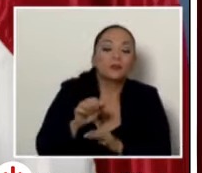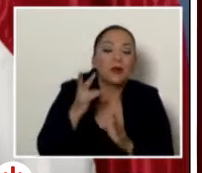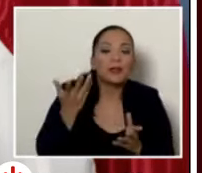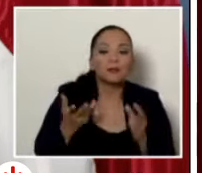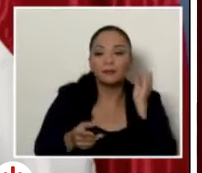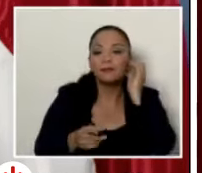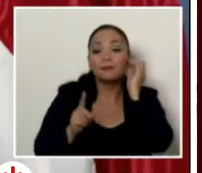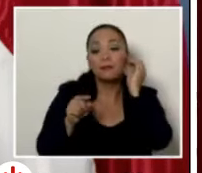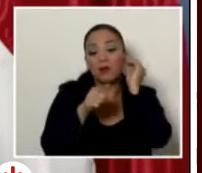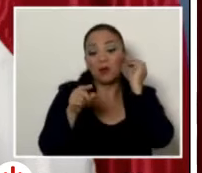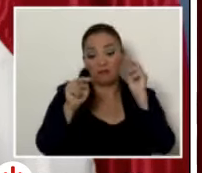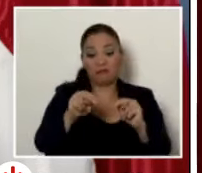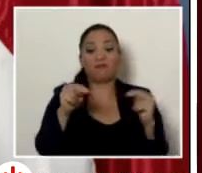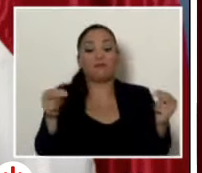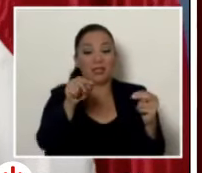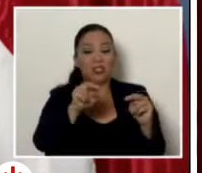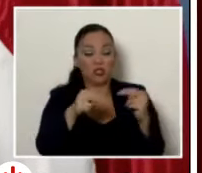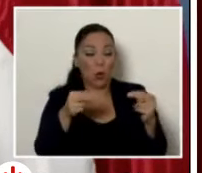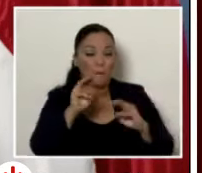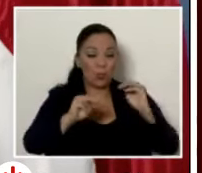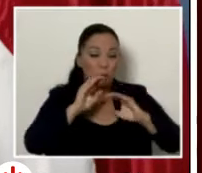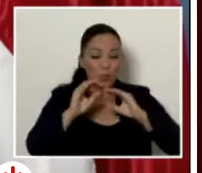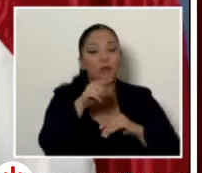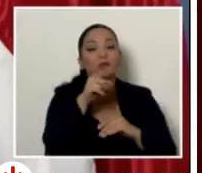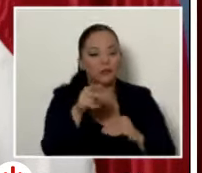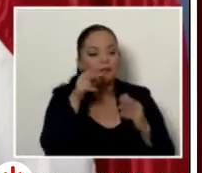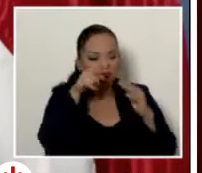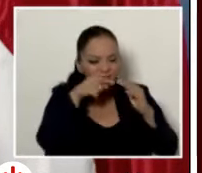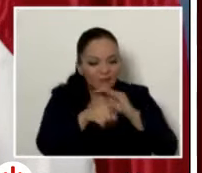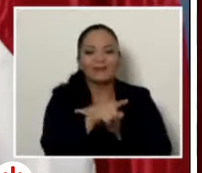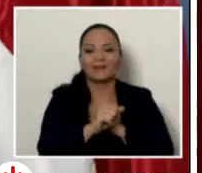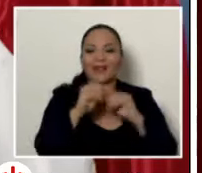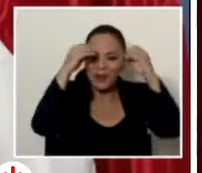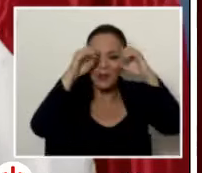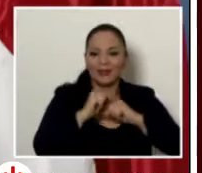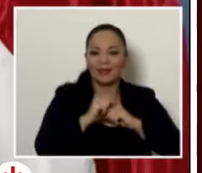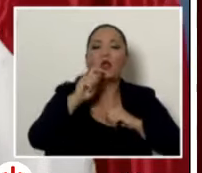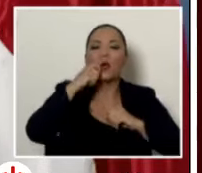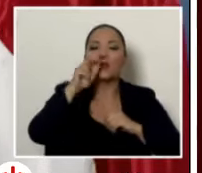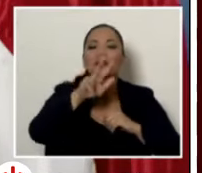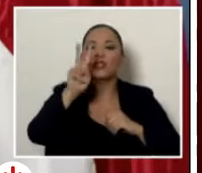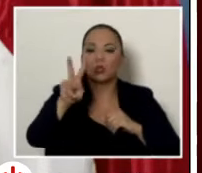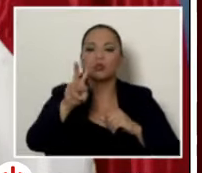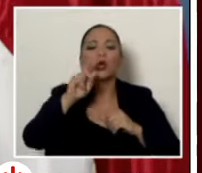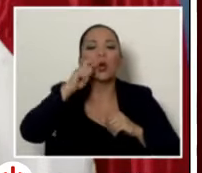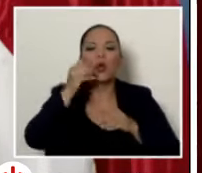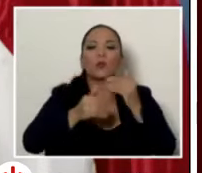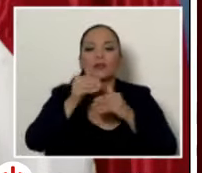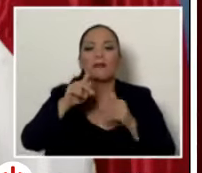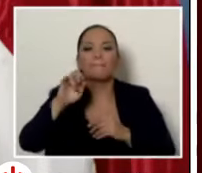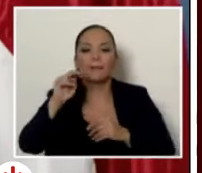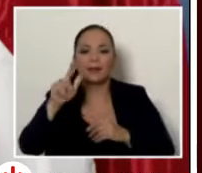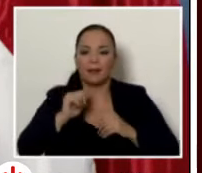periodistas del diario La Nación, a Google y busquen el artículo 32 del Código Procesal Penal. Además es